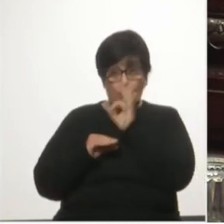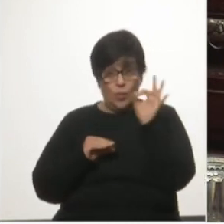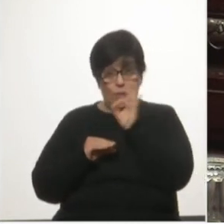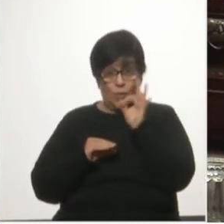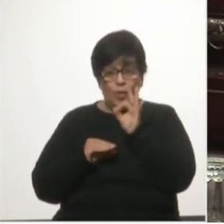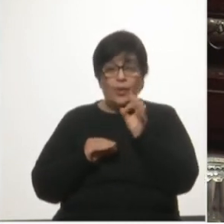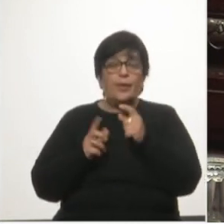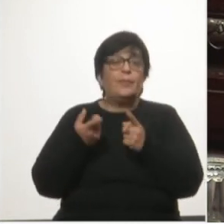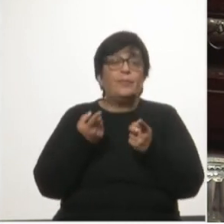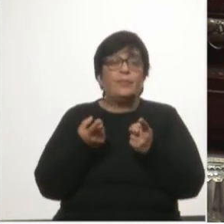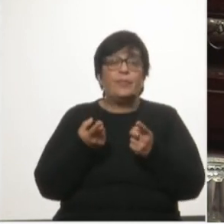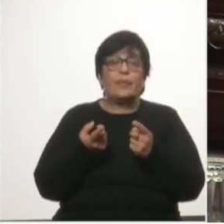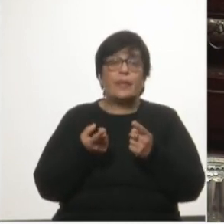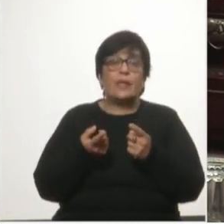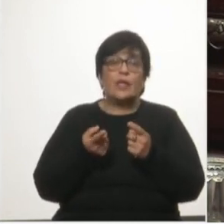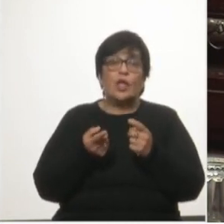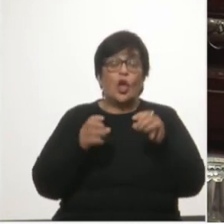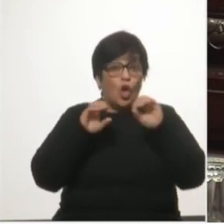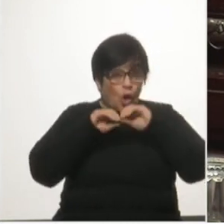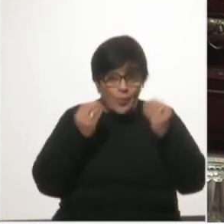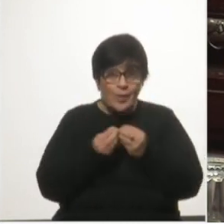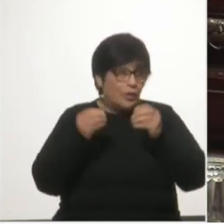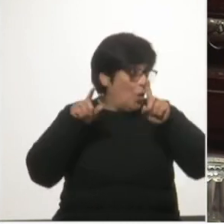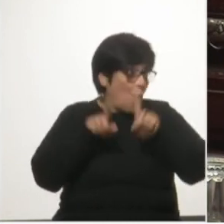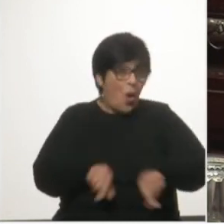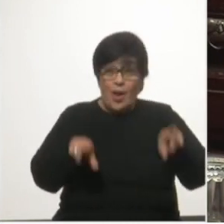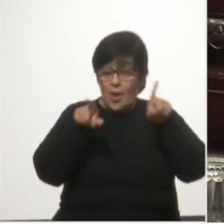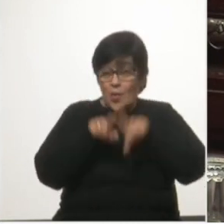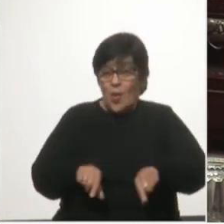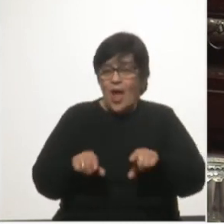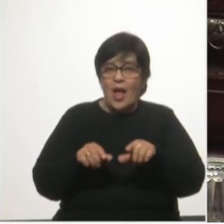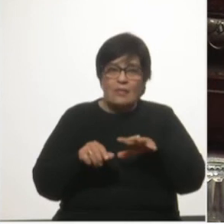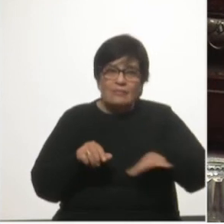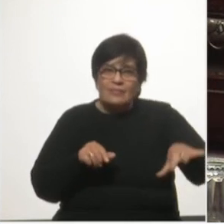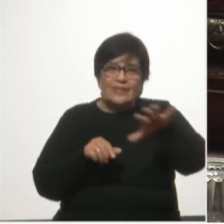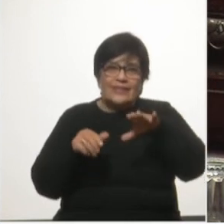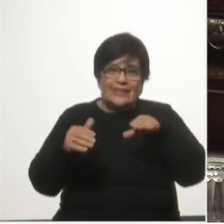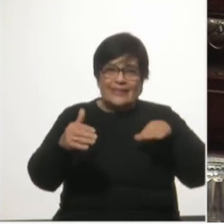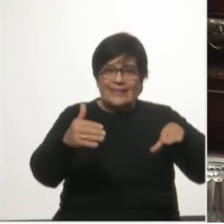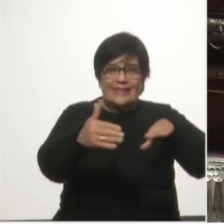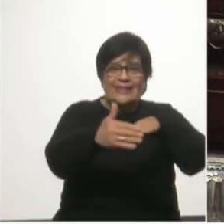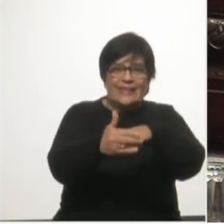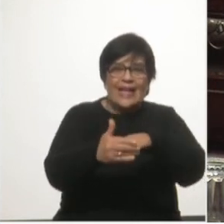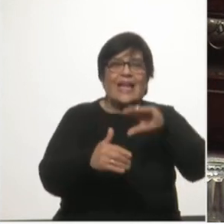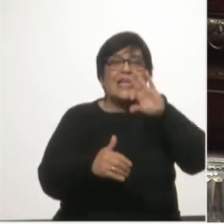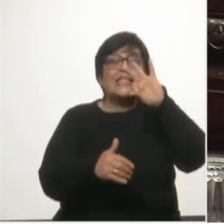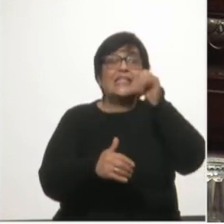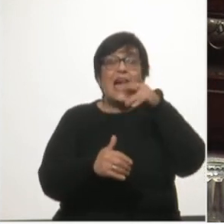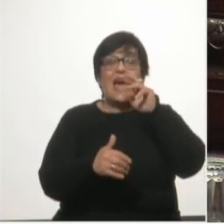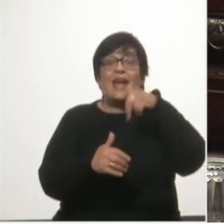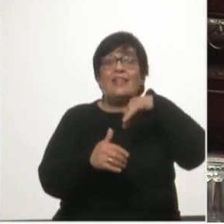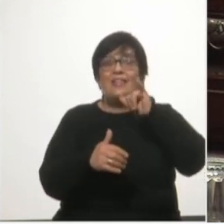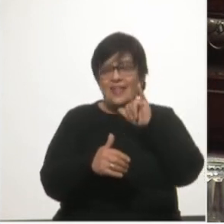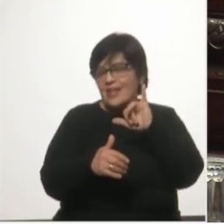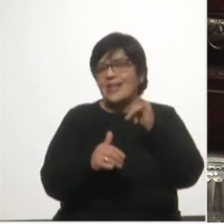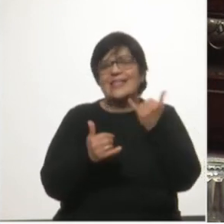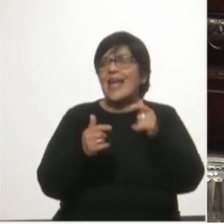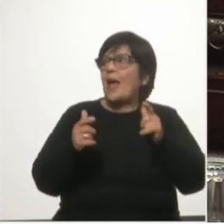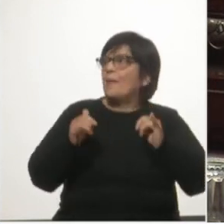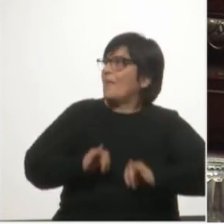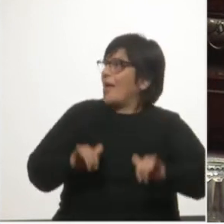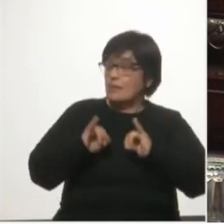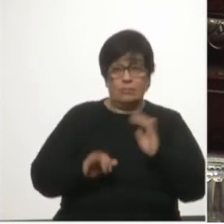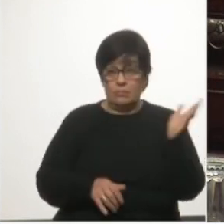compensación alguna. El área concesionada se extendería hasta la escollera Sarandí, que dejaría de ser un paseo